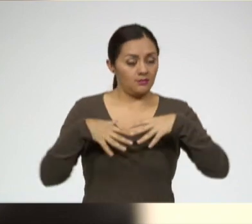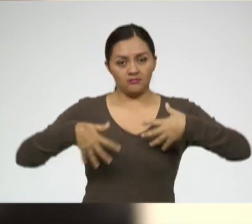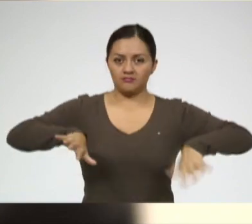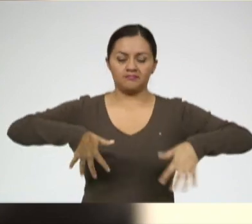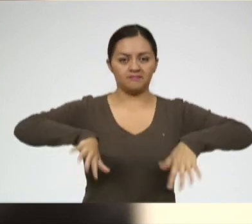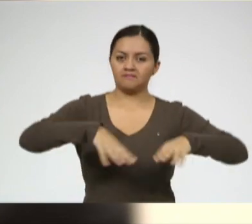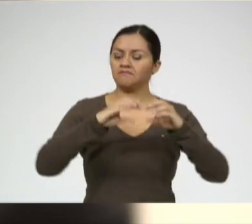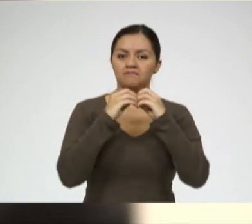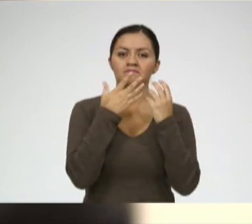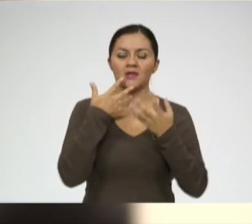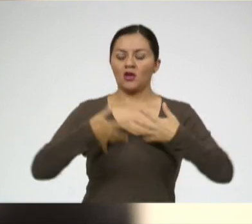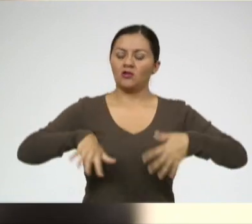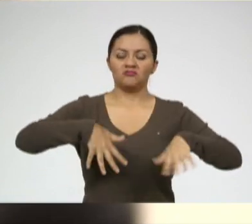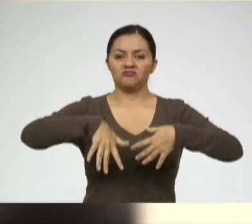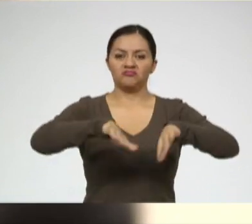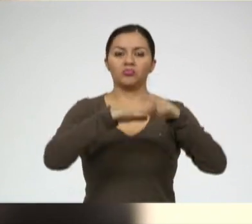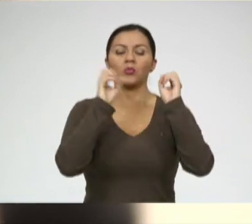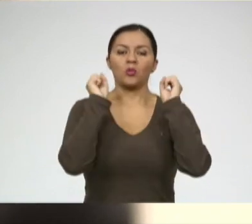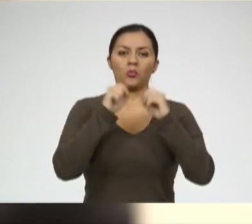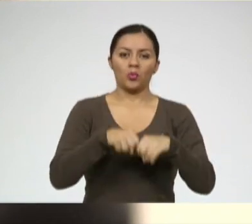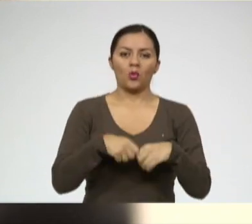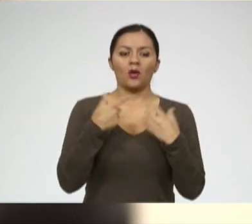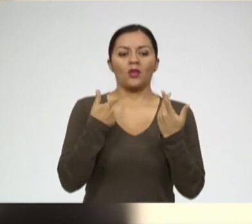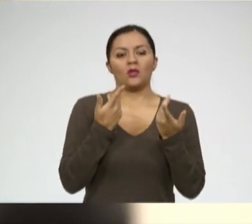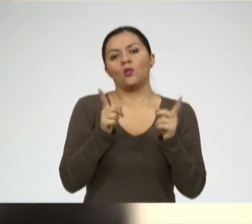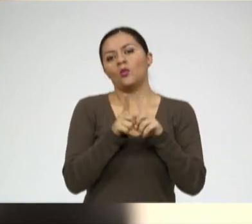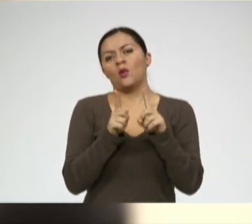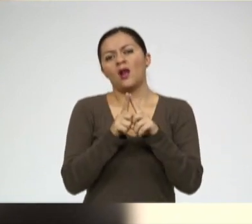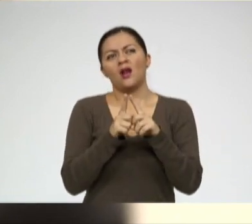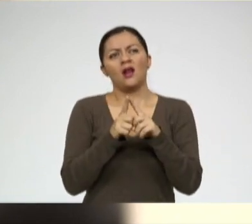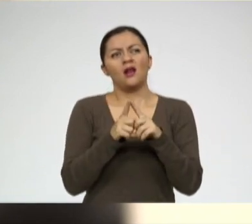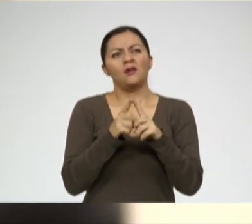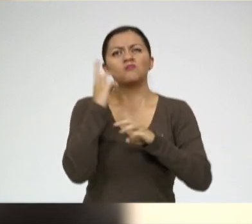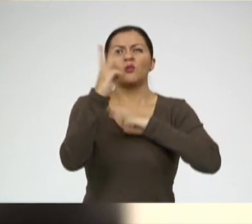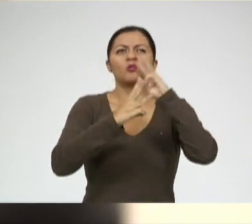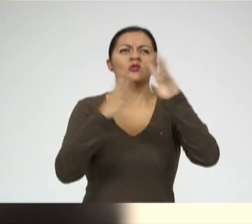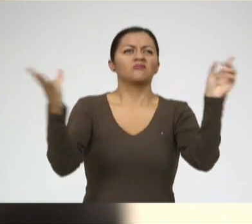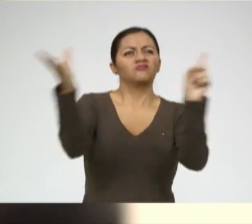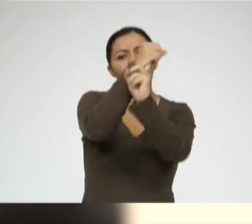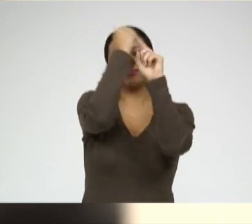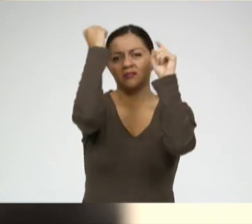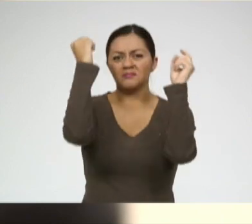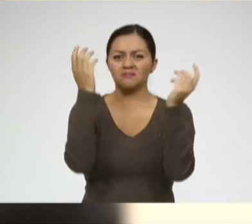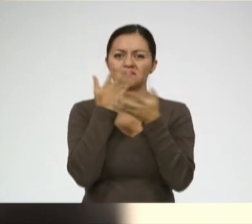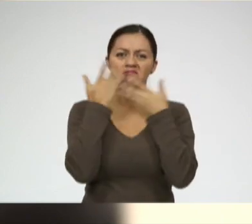como que me puedo comer al mundo, ¿sí? Me siento mejor.